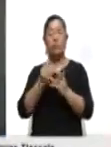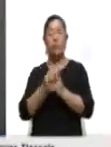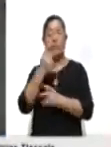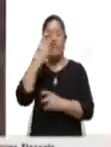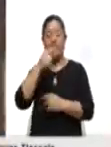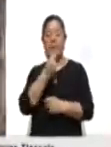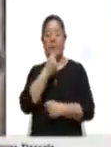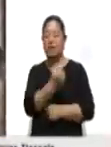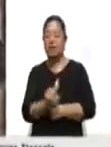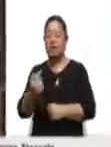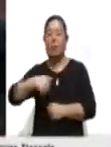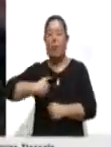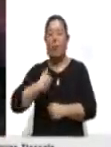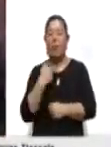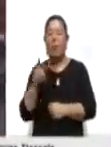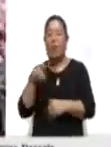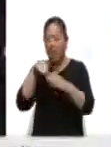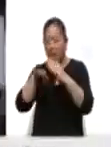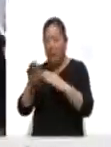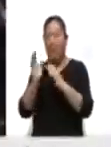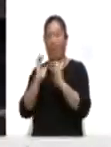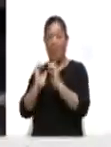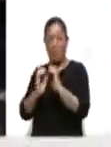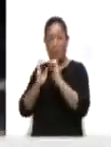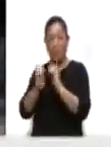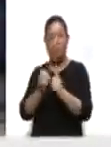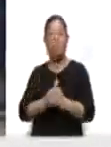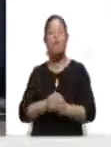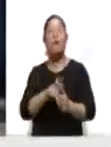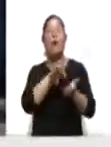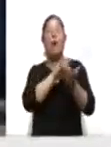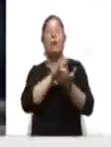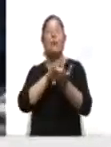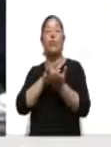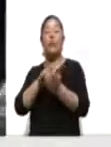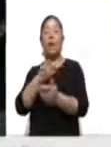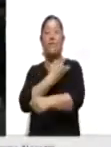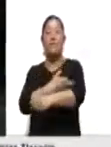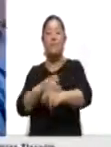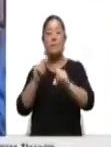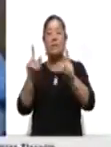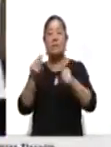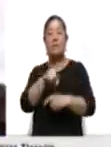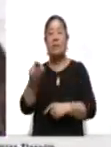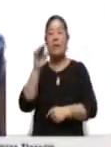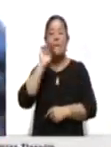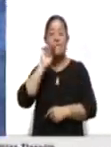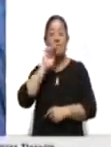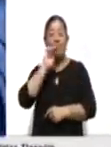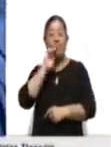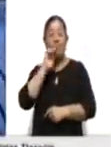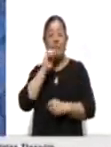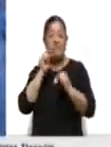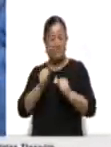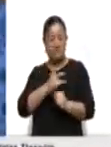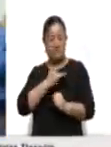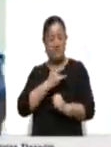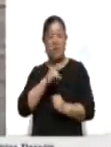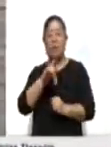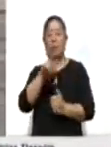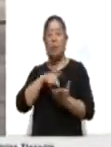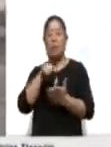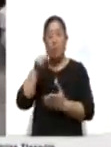Expuso que el propósito es apoyar a las familias tlaxcaltecas y que las madres trabajadoras tengan certeza de que dejan a sus hijos en un lugar